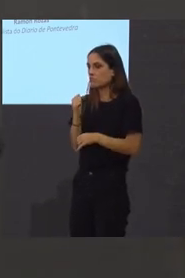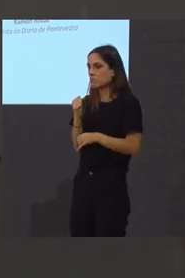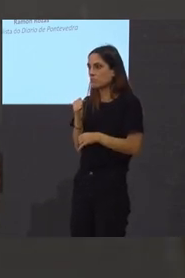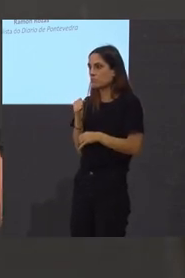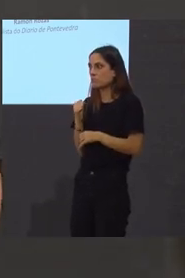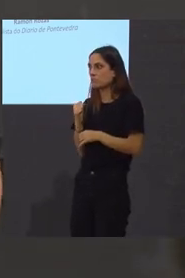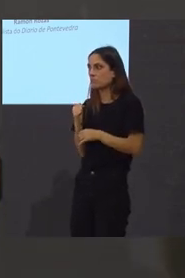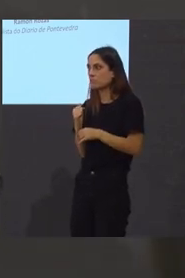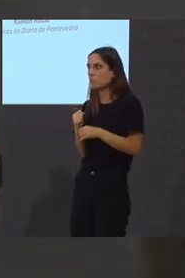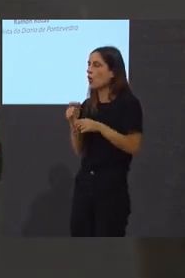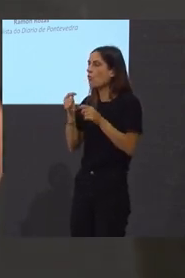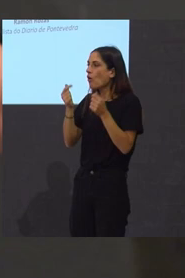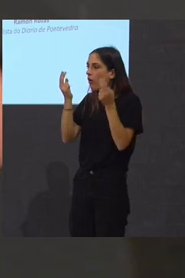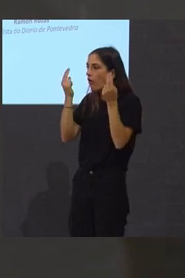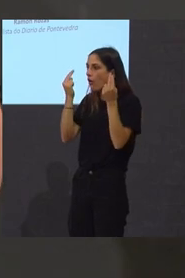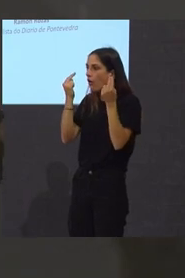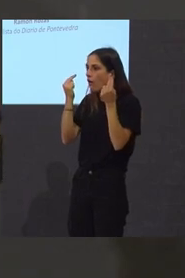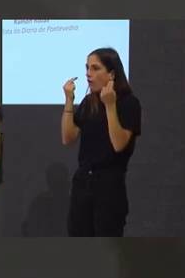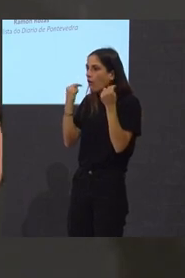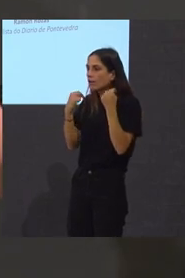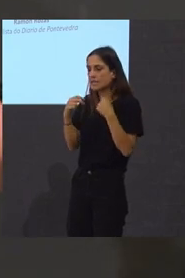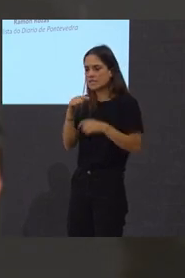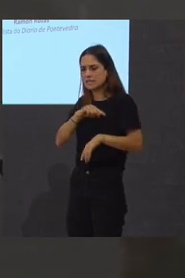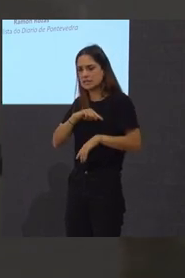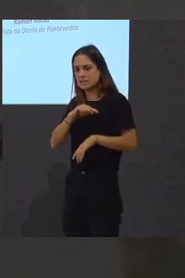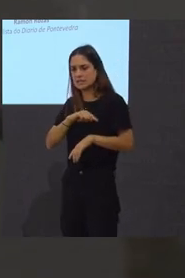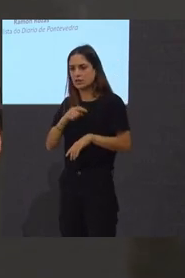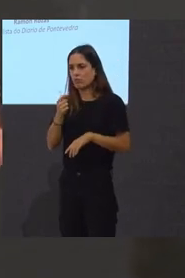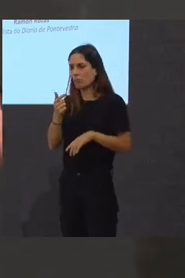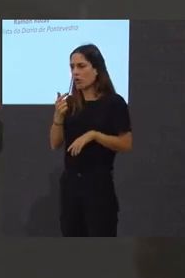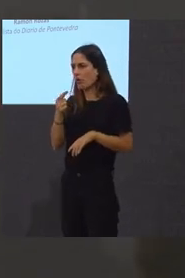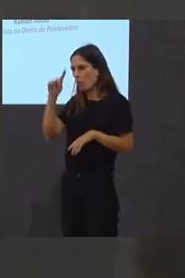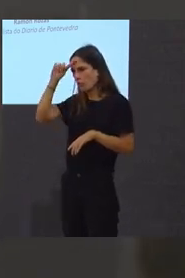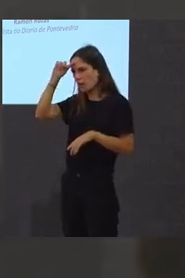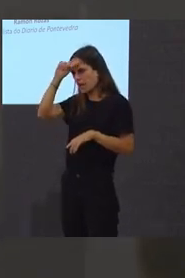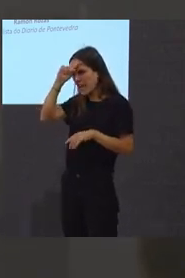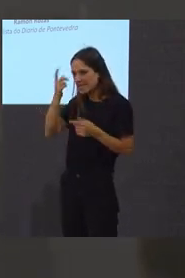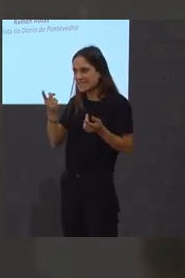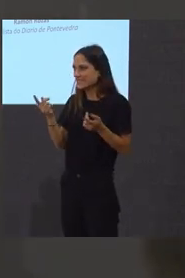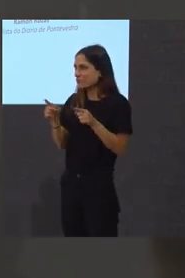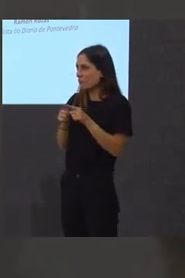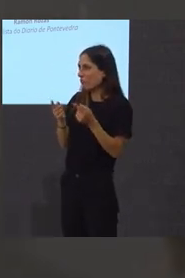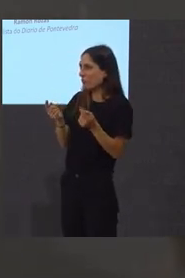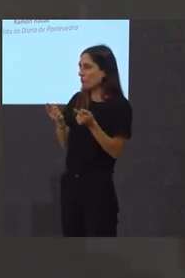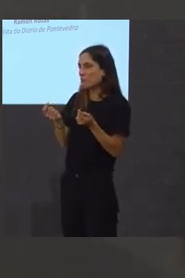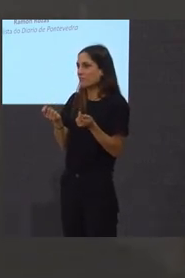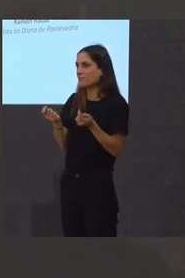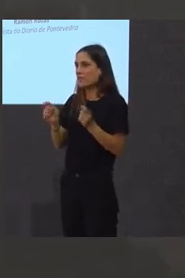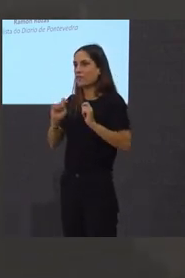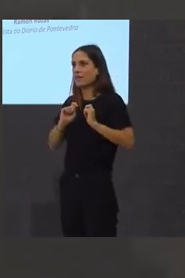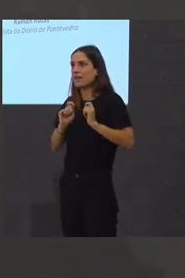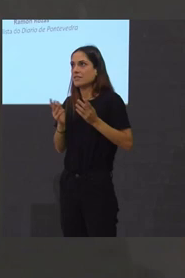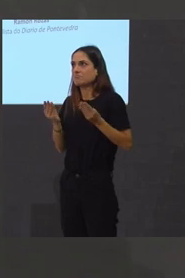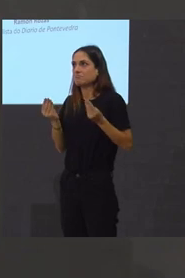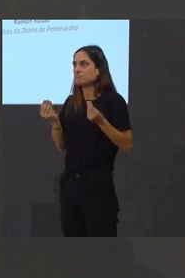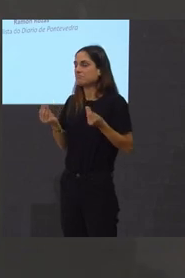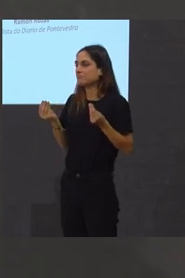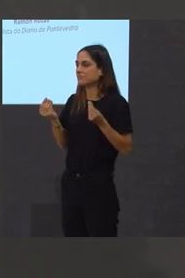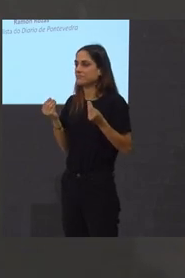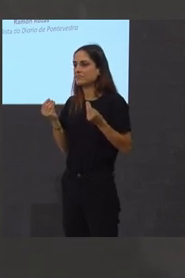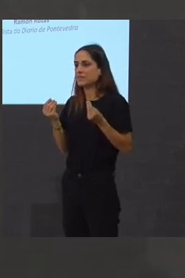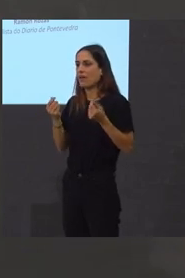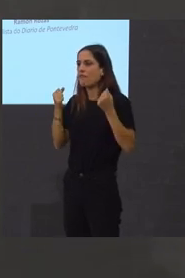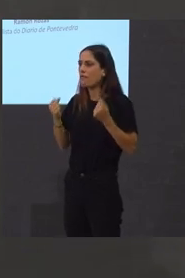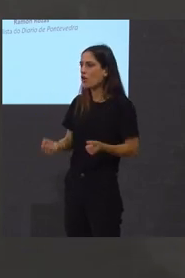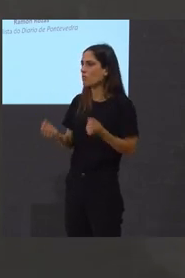lugar claramente irónico é dicir foi unha foi apropiámonos dun xeito tan bonito tan potente